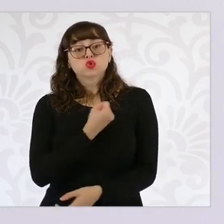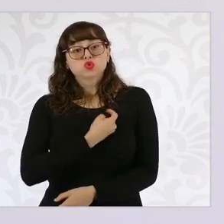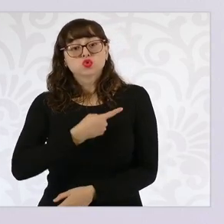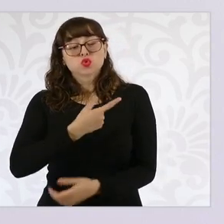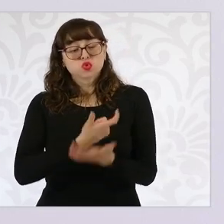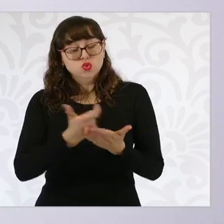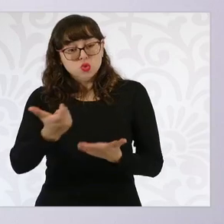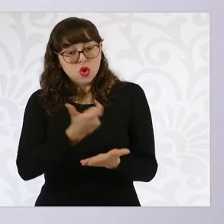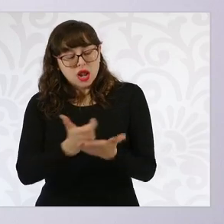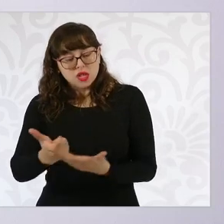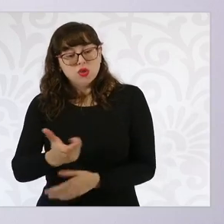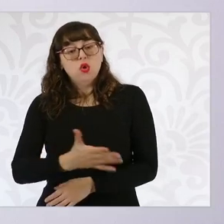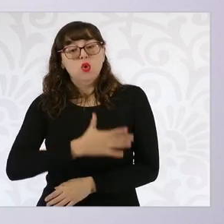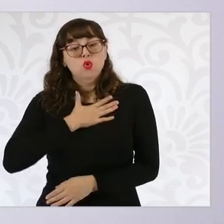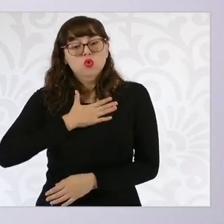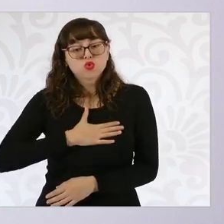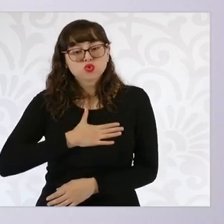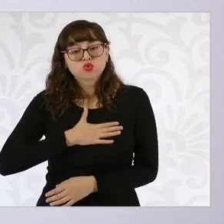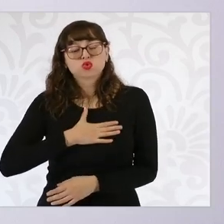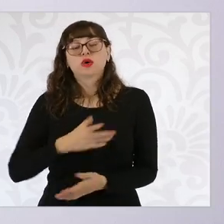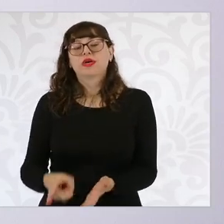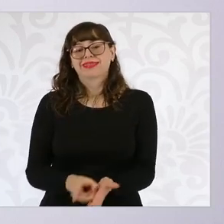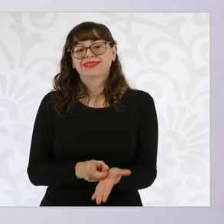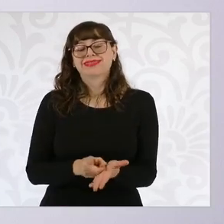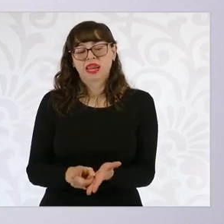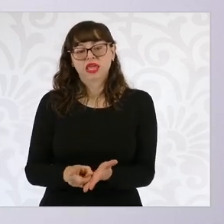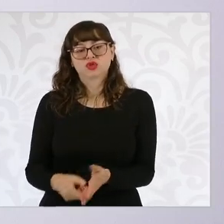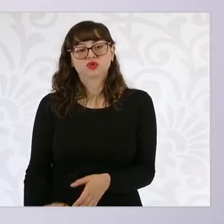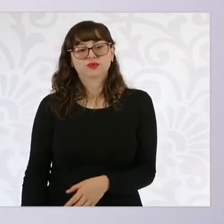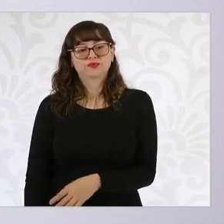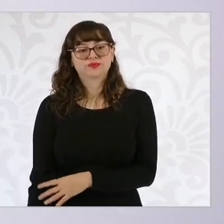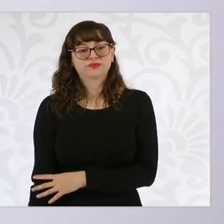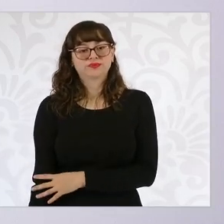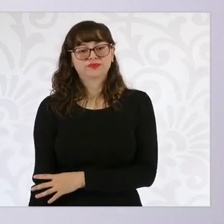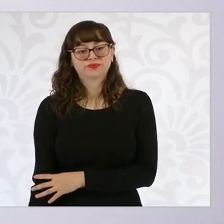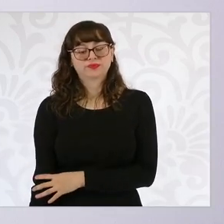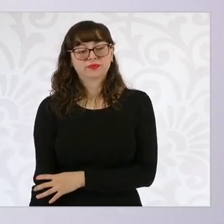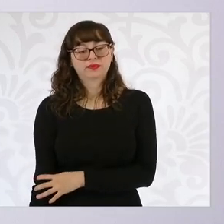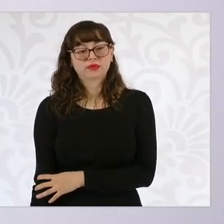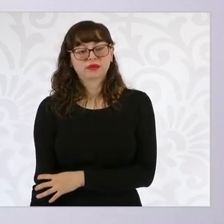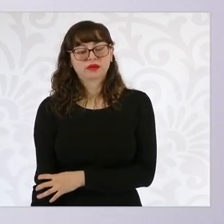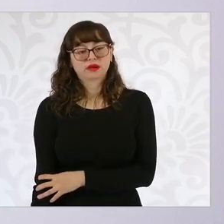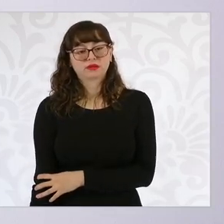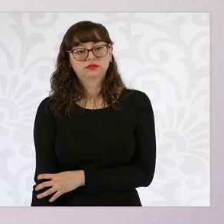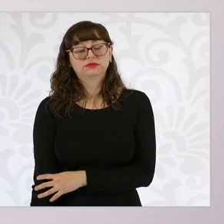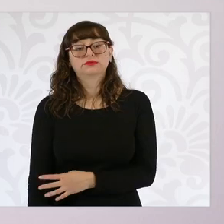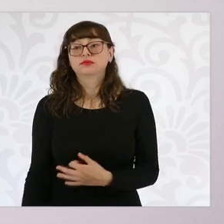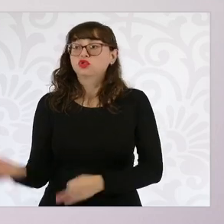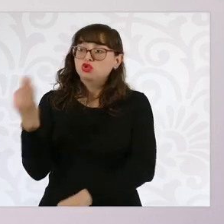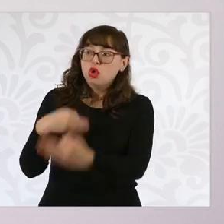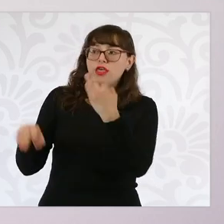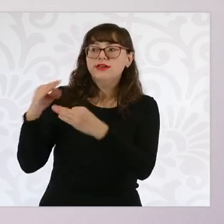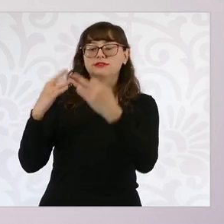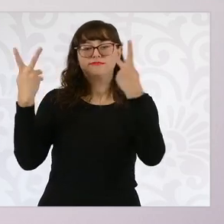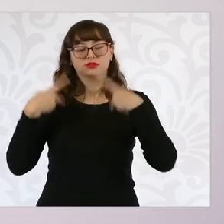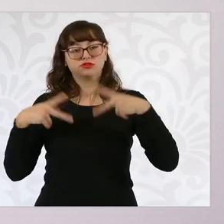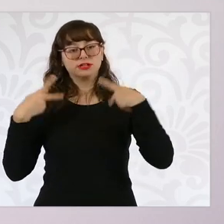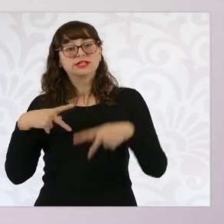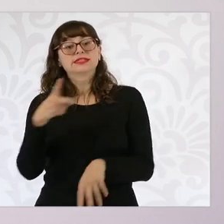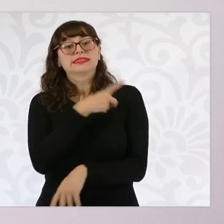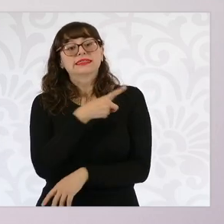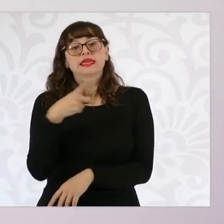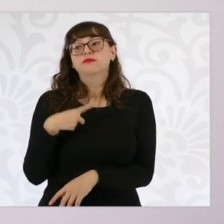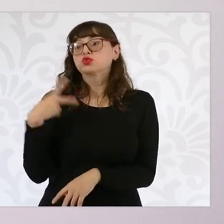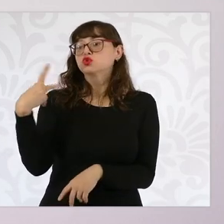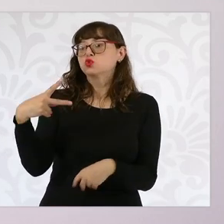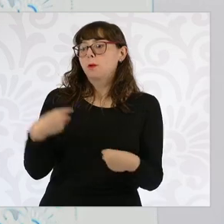Todas y todos los mexicanos deben vivir con lo mínimo indispensable. Y eso es lo que nos va a dar